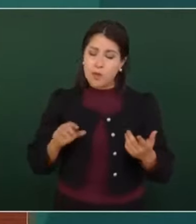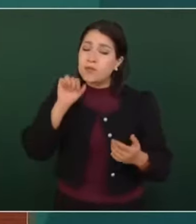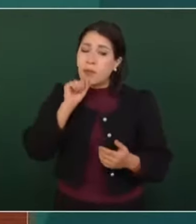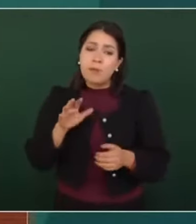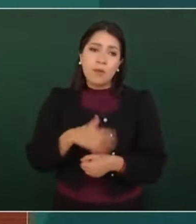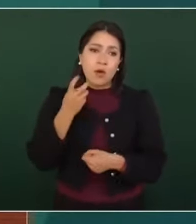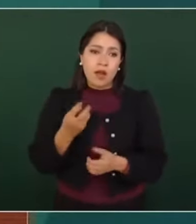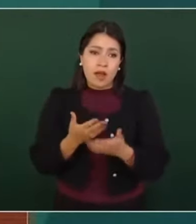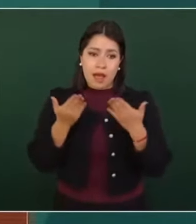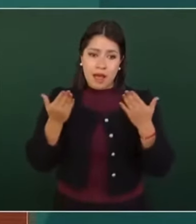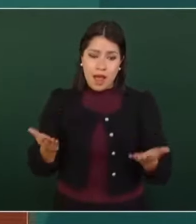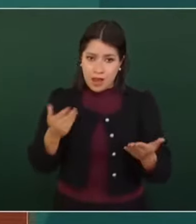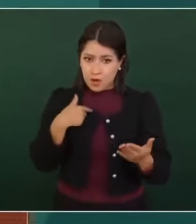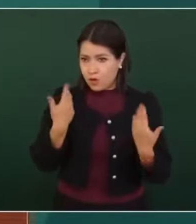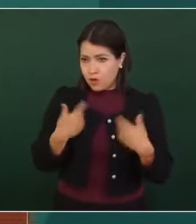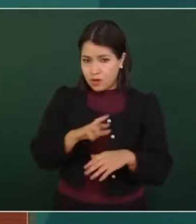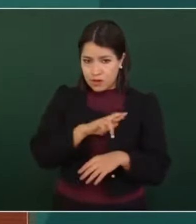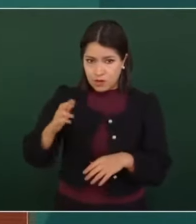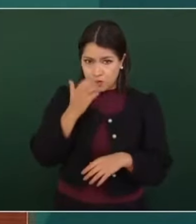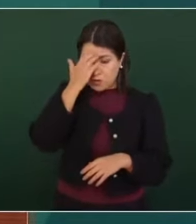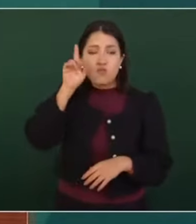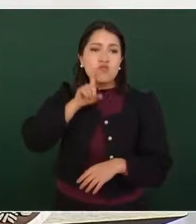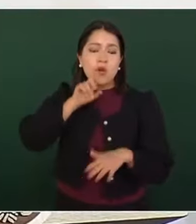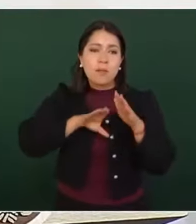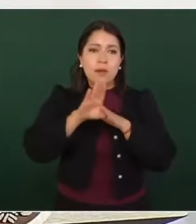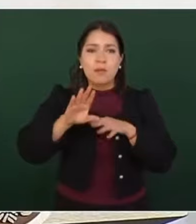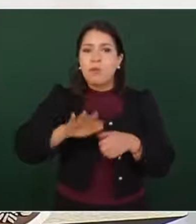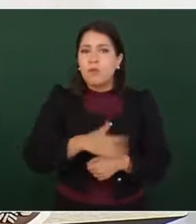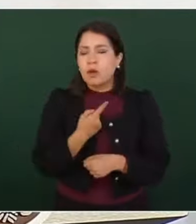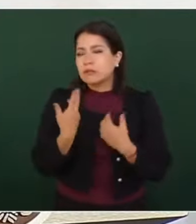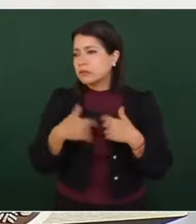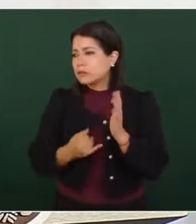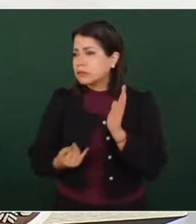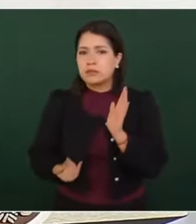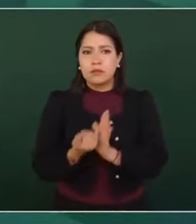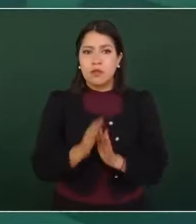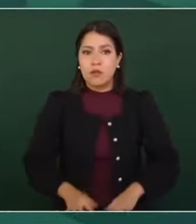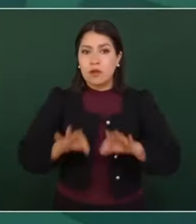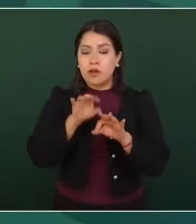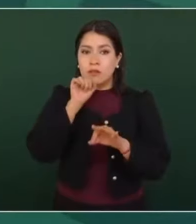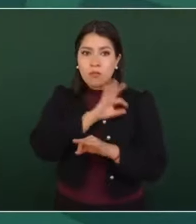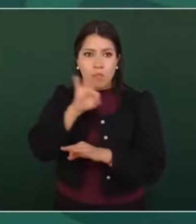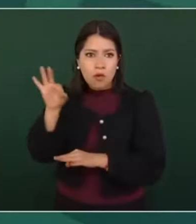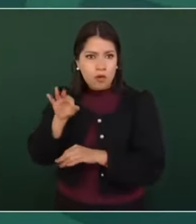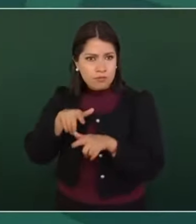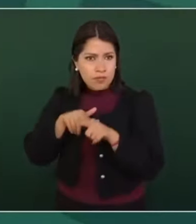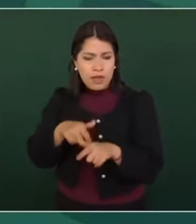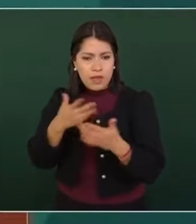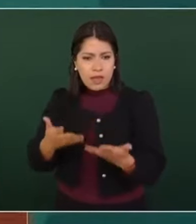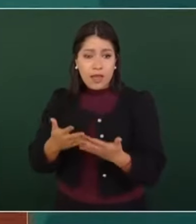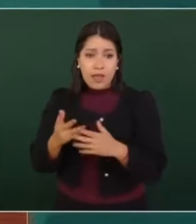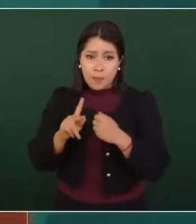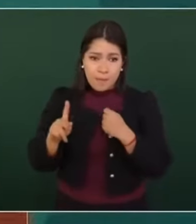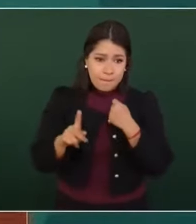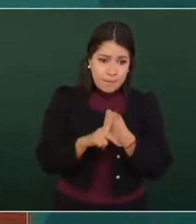dedicar esta conmemoración a las valientes mujeres migrantes por su determinación, por abrirse un camino a través de las fronteras que no solo separan